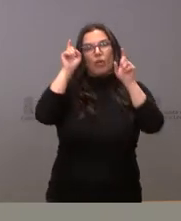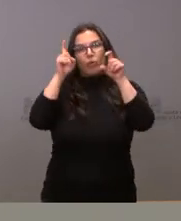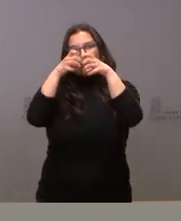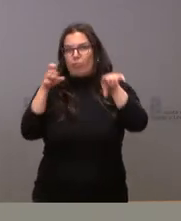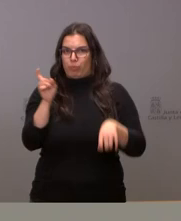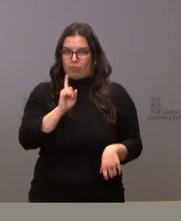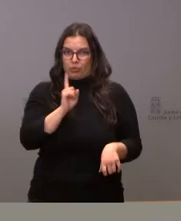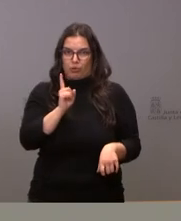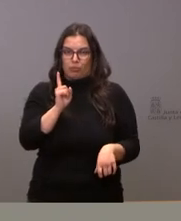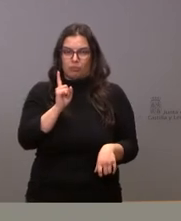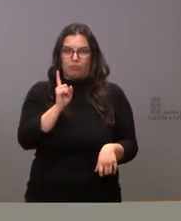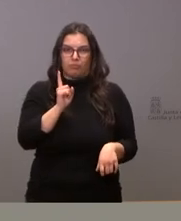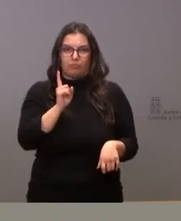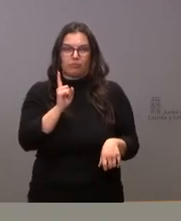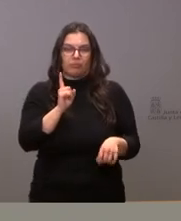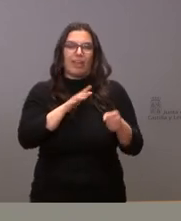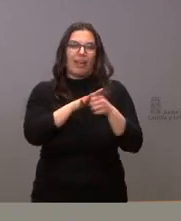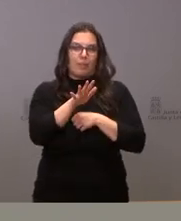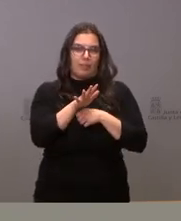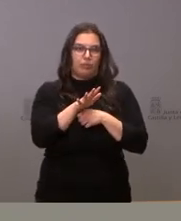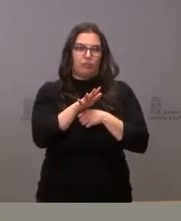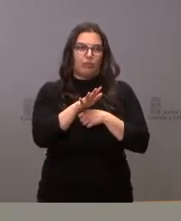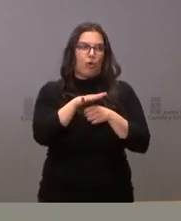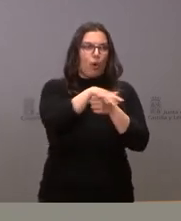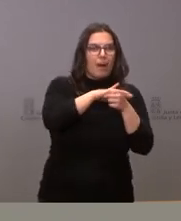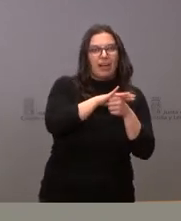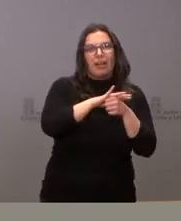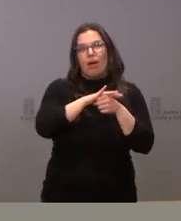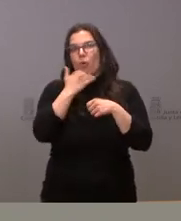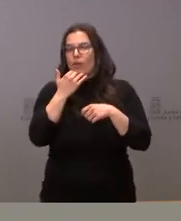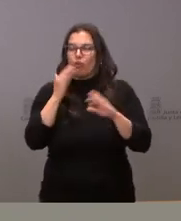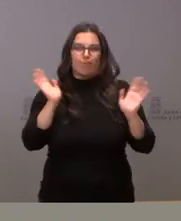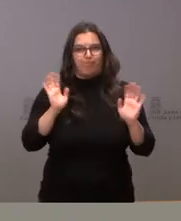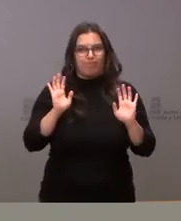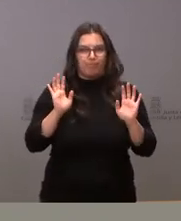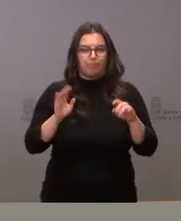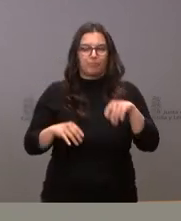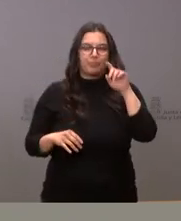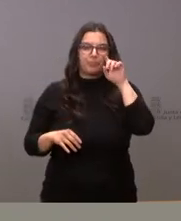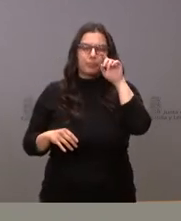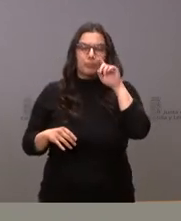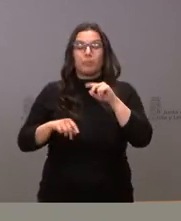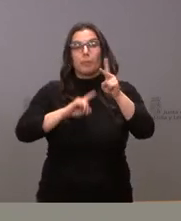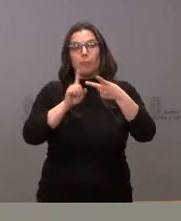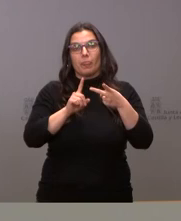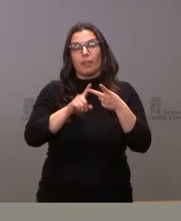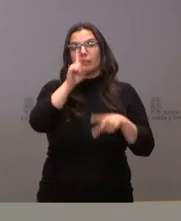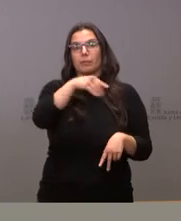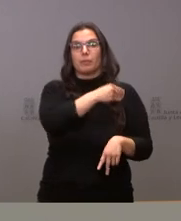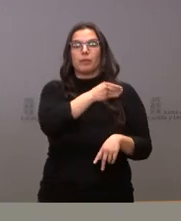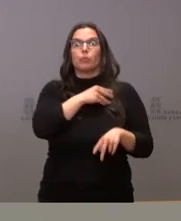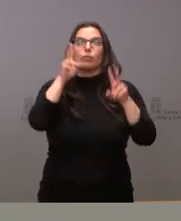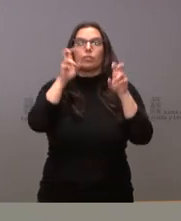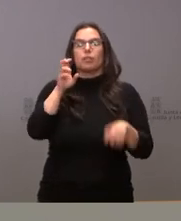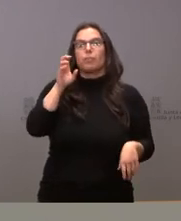ofrecer esos datos detallados en el ámbito municipal o comarcal desde el punto de vista educativo me preguntaba la posición respecto de los